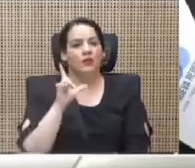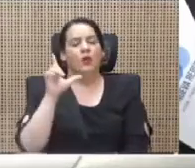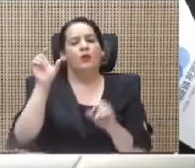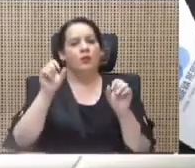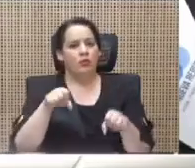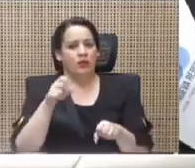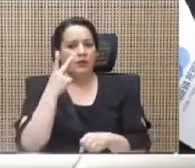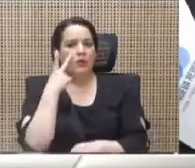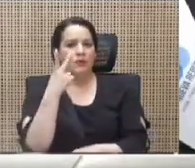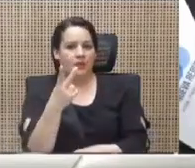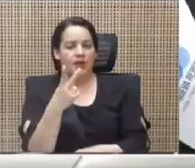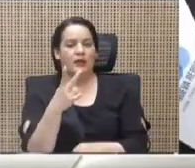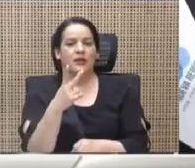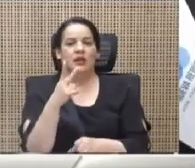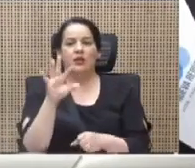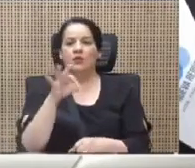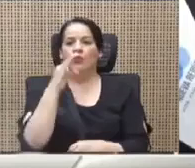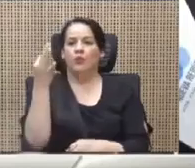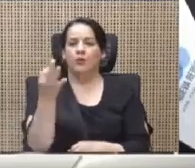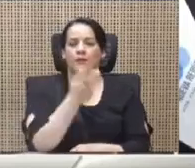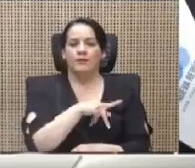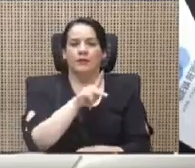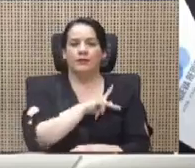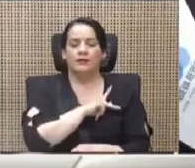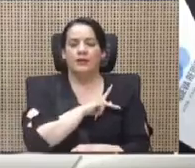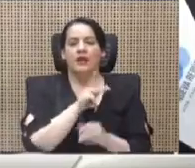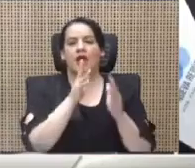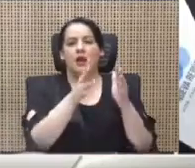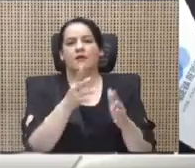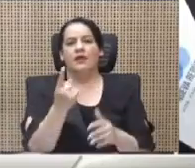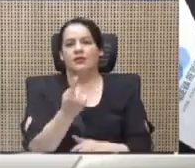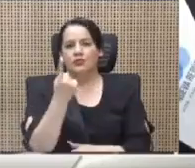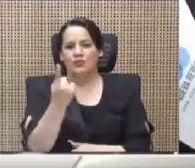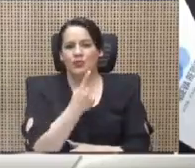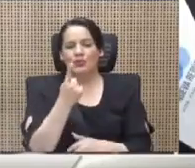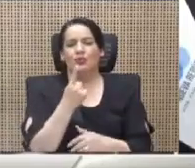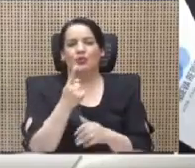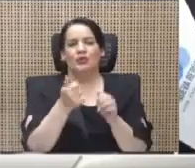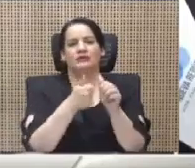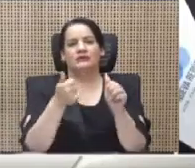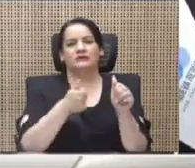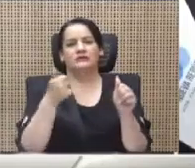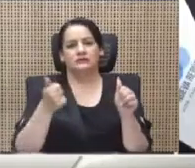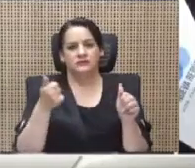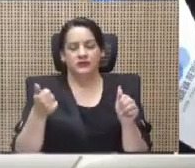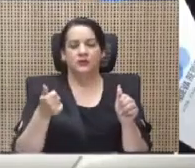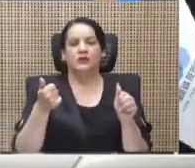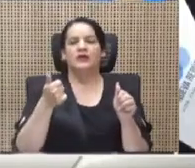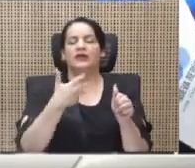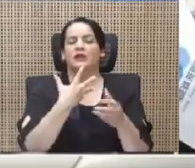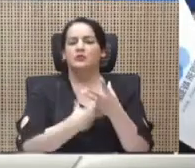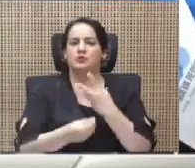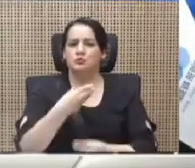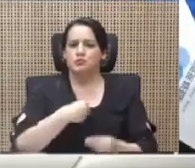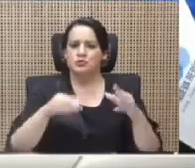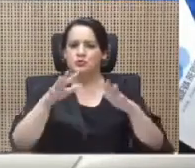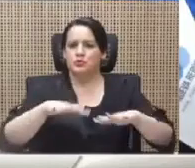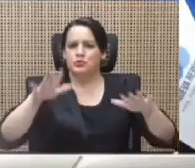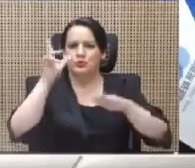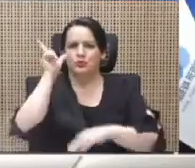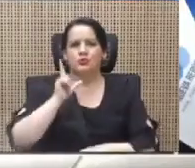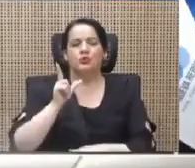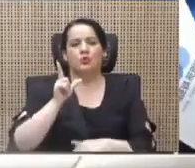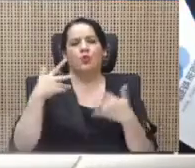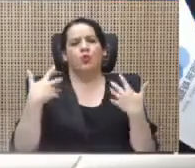forma personal el abandono en el rezago que sufre esta zona por la desidia de los gobiernos anteriores que han tenido en el olvido a la